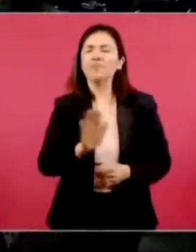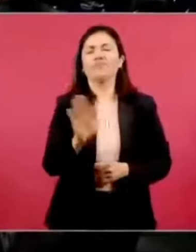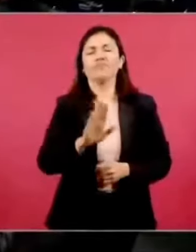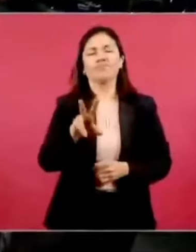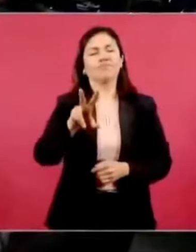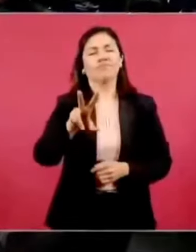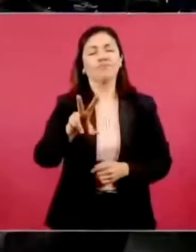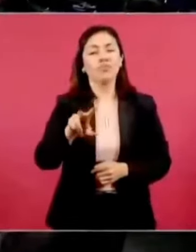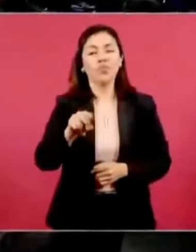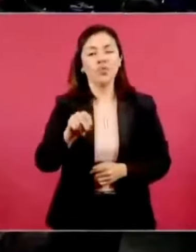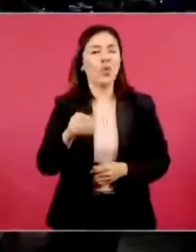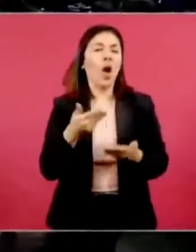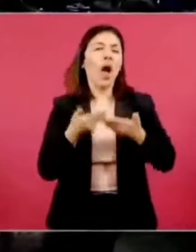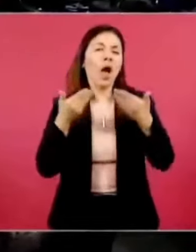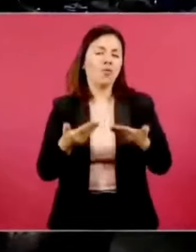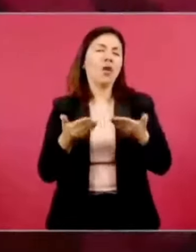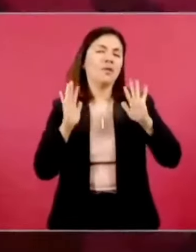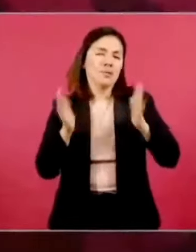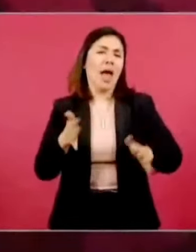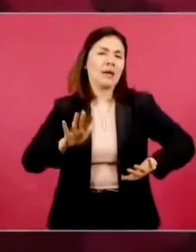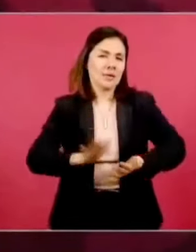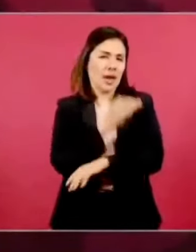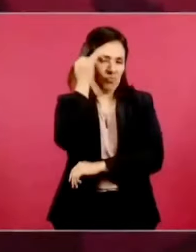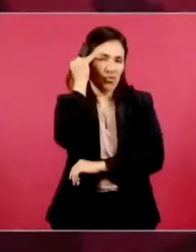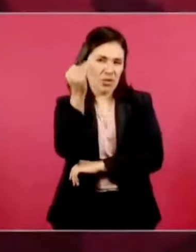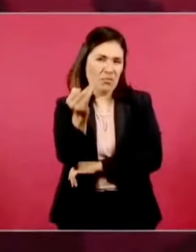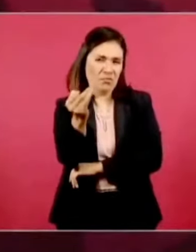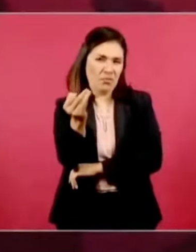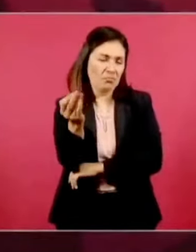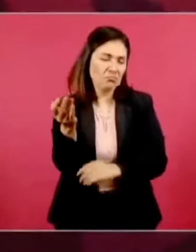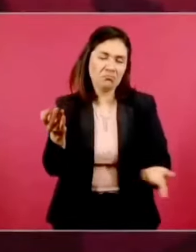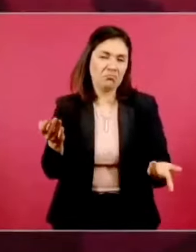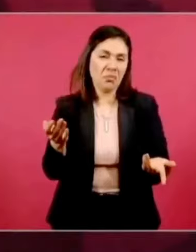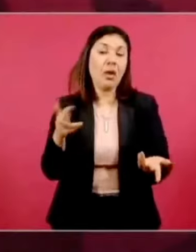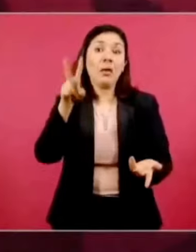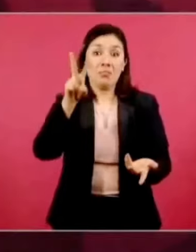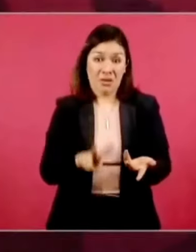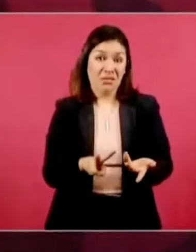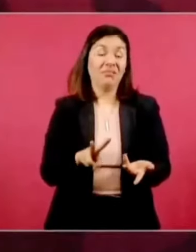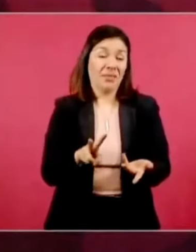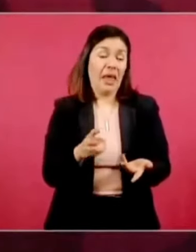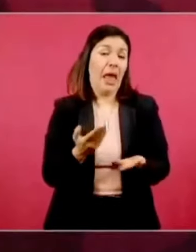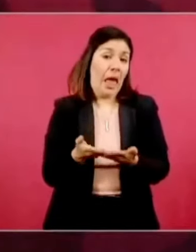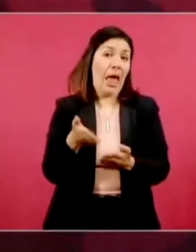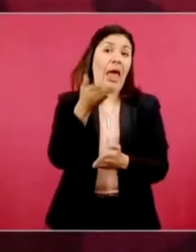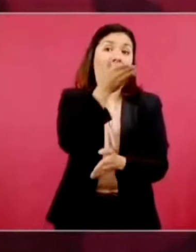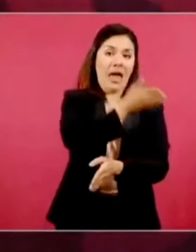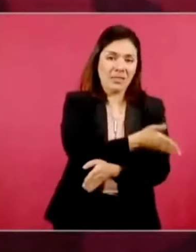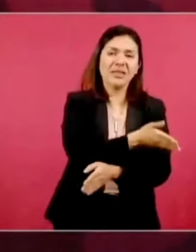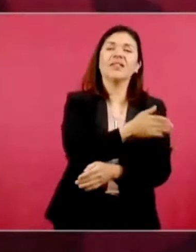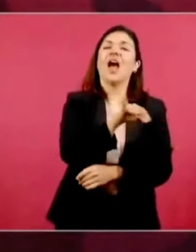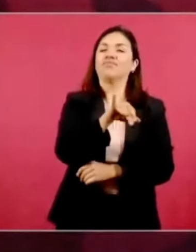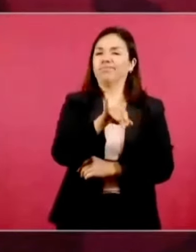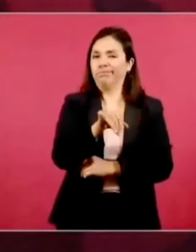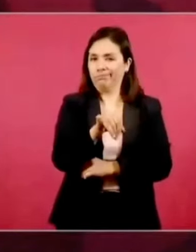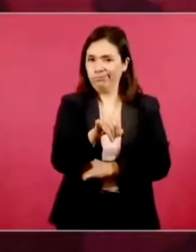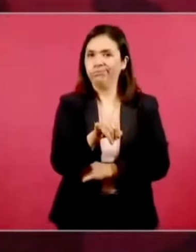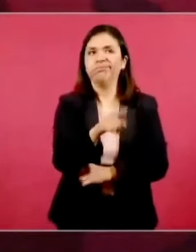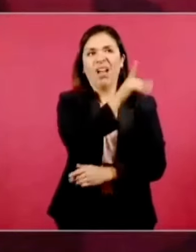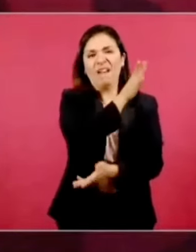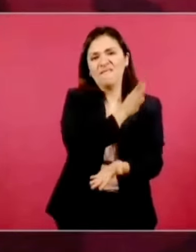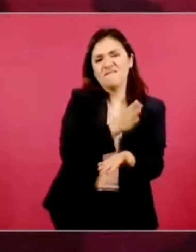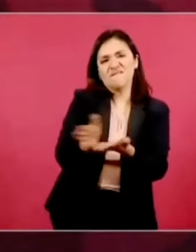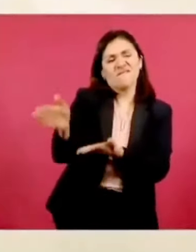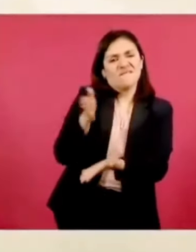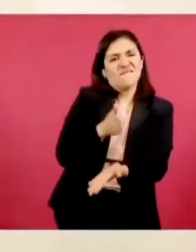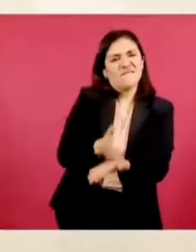de eso, ya cambiaron las cosas. Antes sí había ese injerencismo,